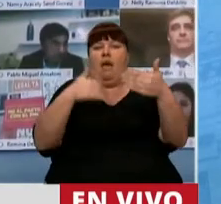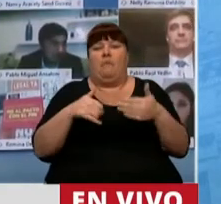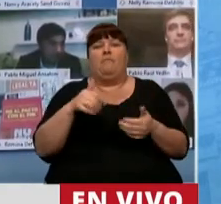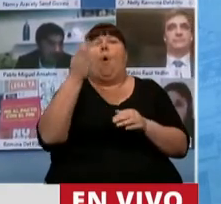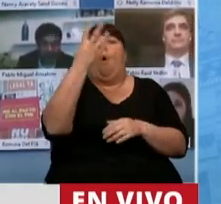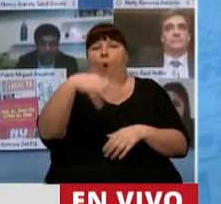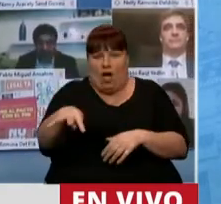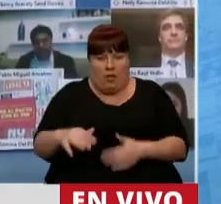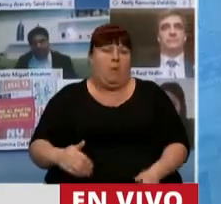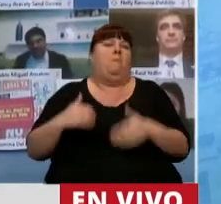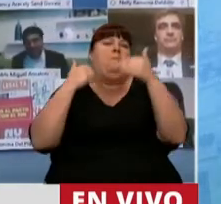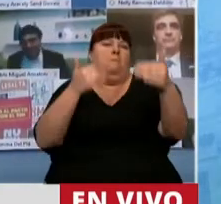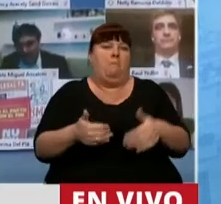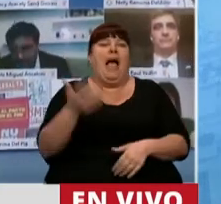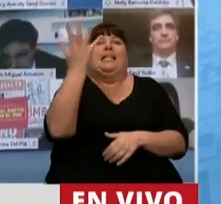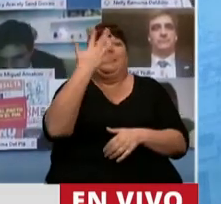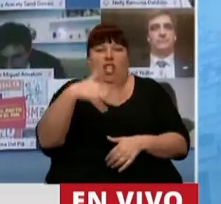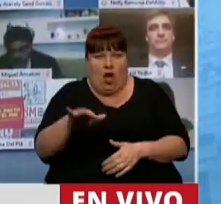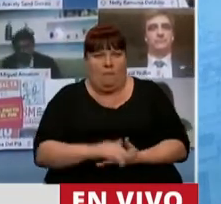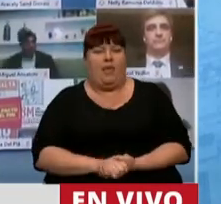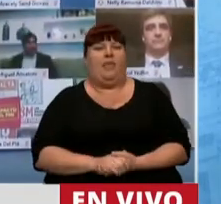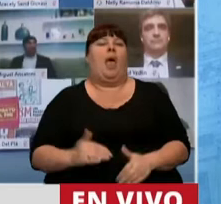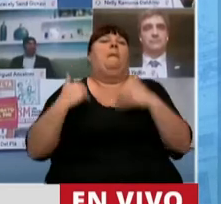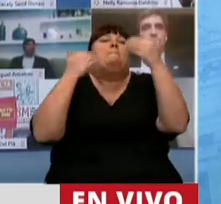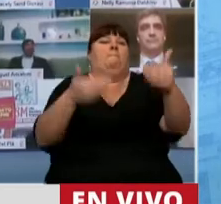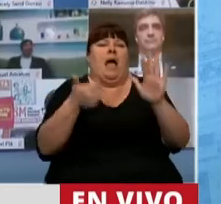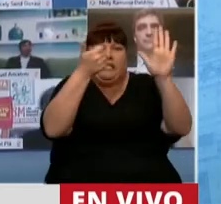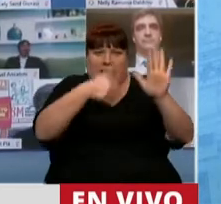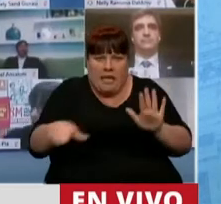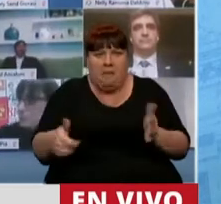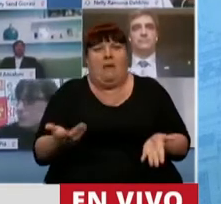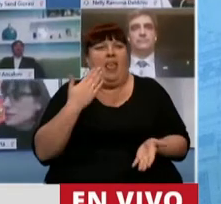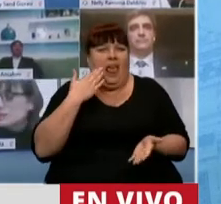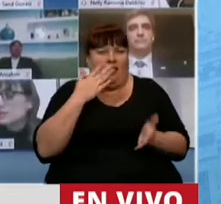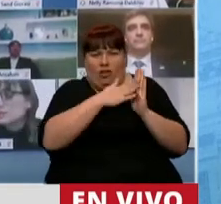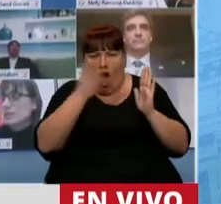16.30, 17.30, 18.30.